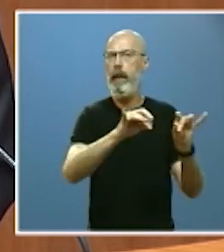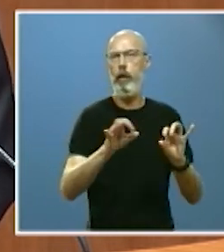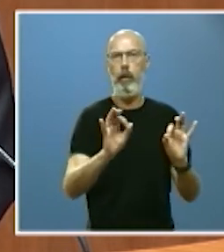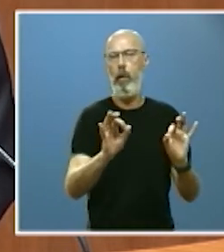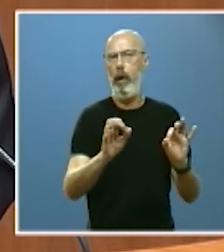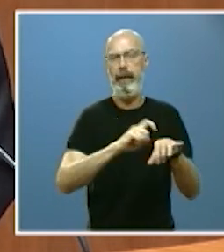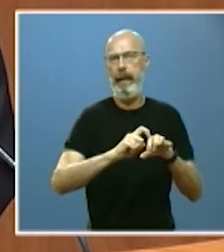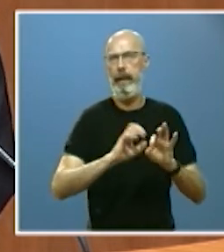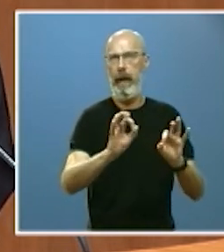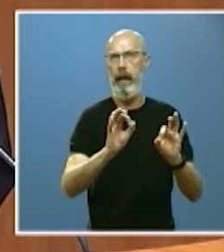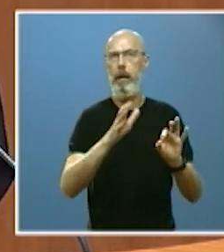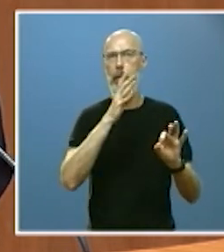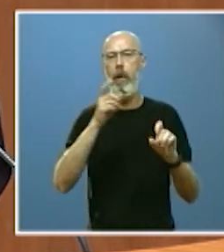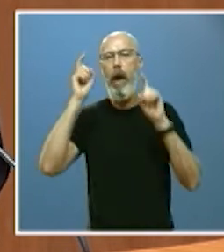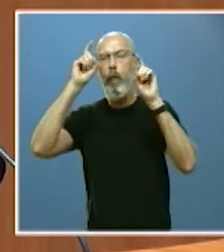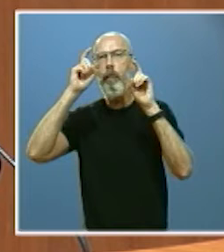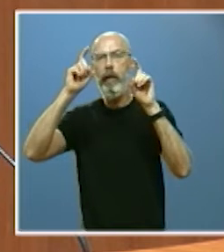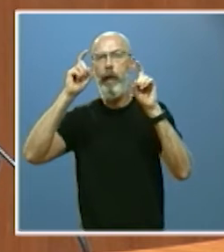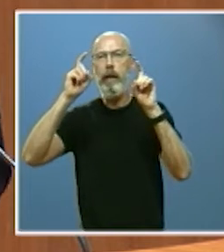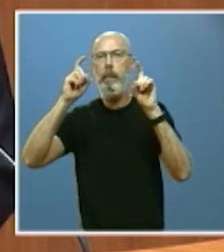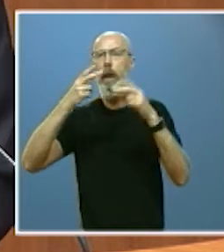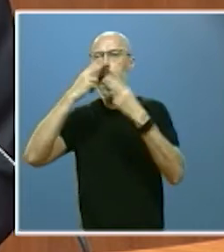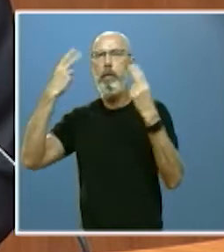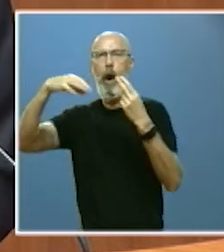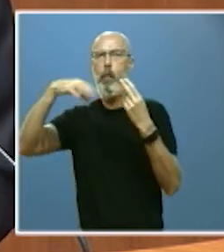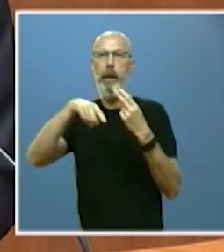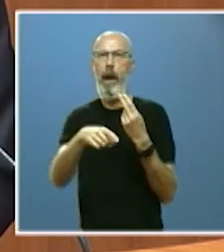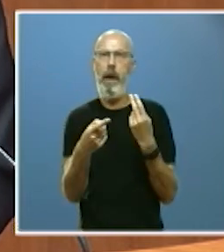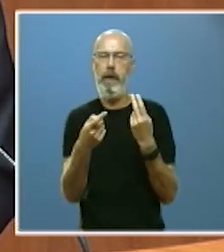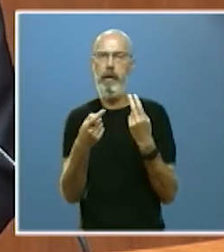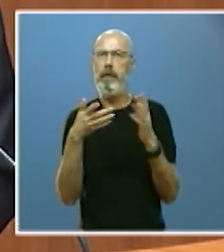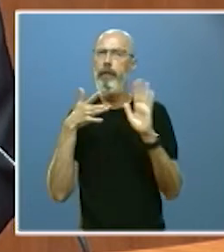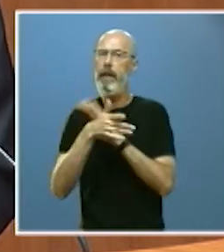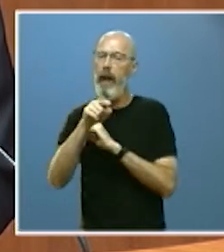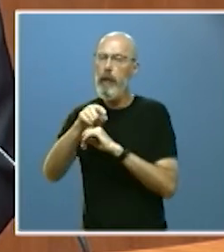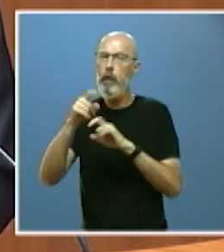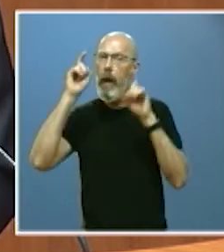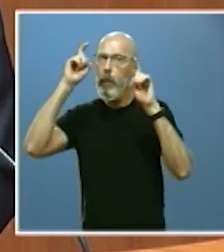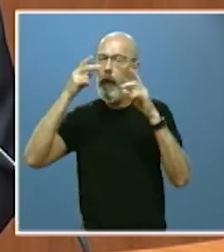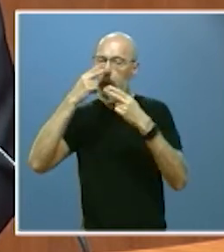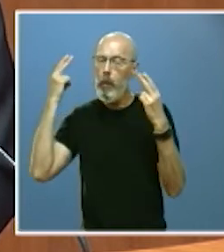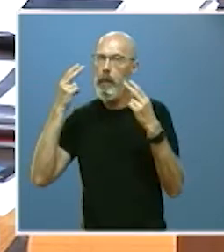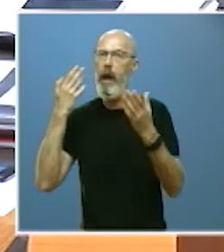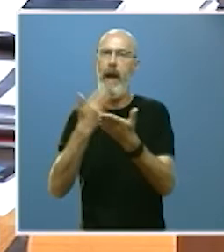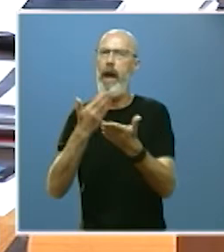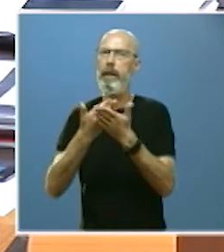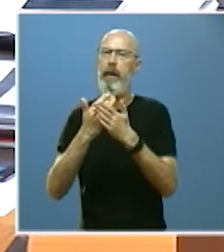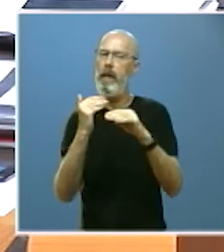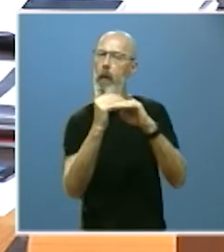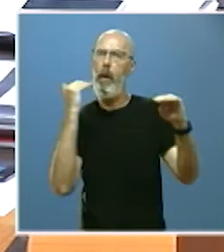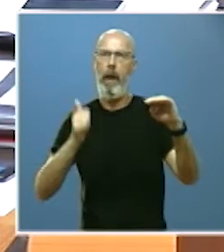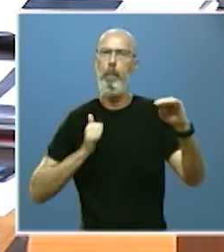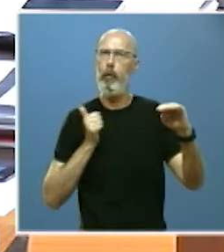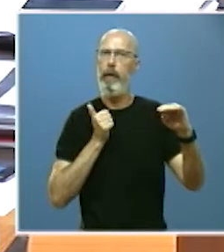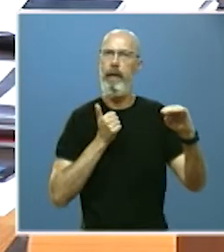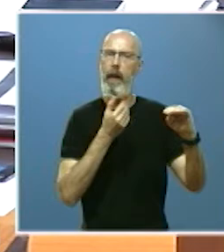otra oferta educativa que la pública que de esta manera se convierte en la verdadera garantía de la igualdad de oportunidades de los niños y jóvenes